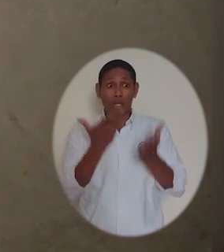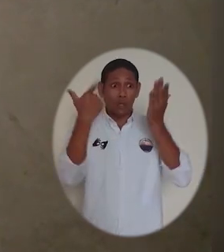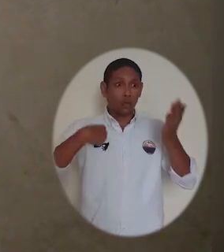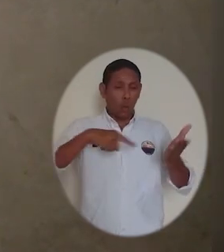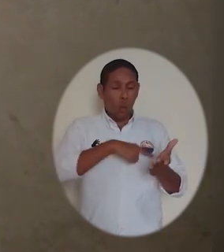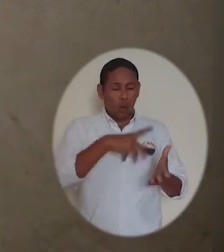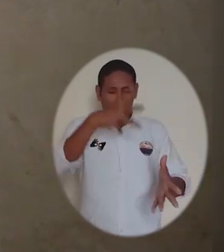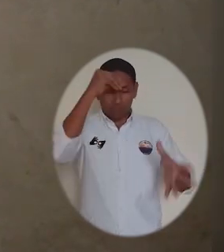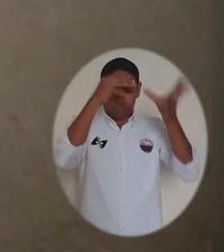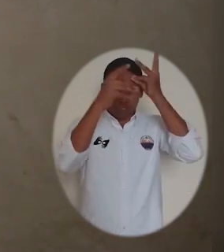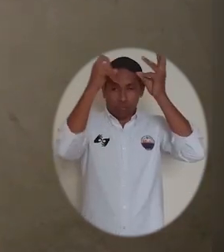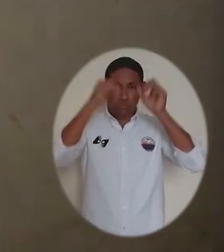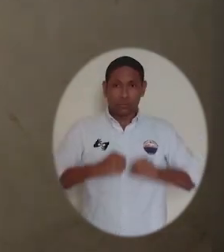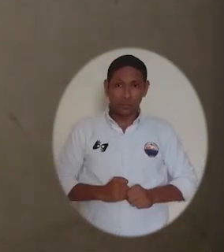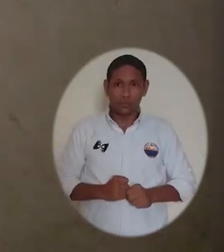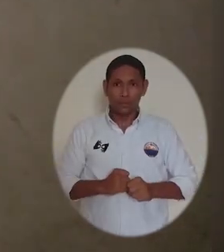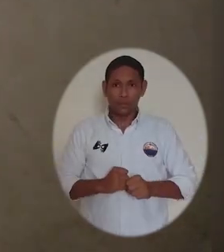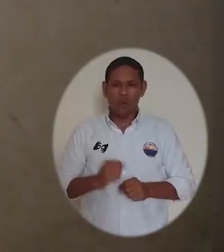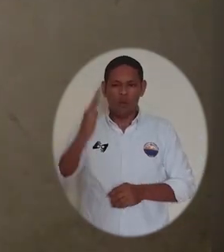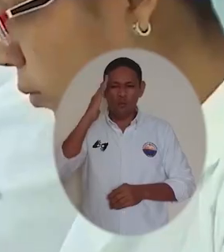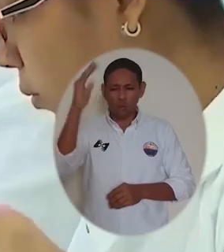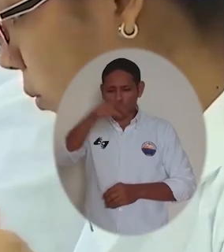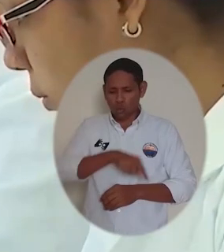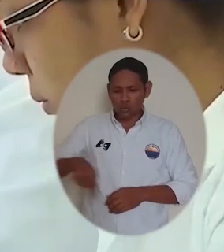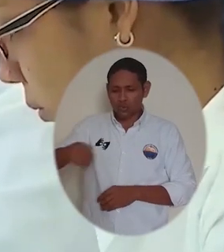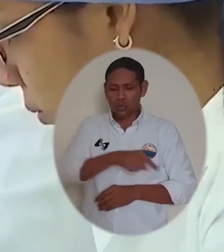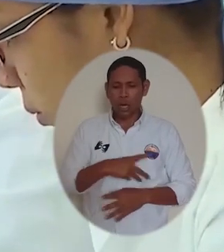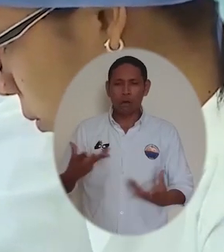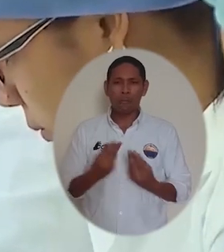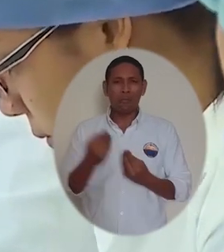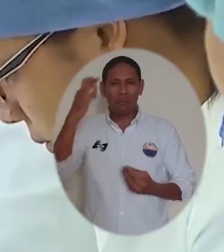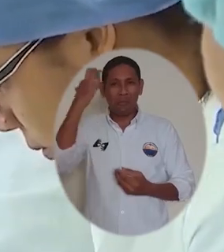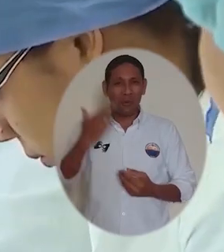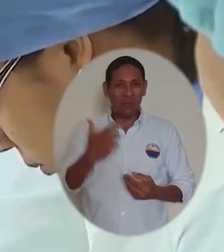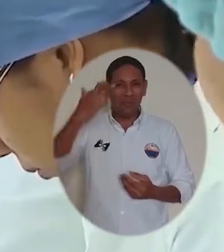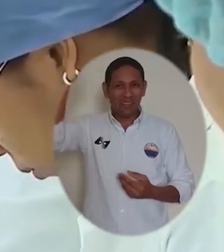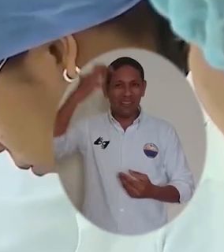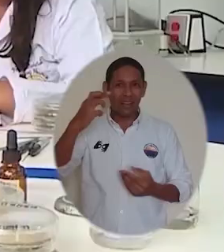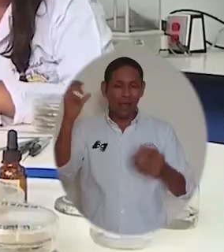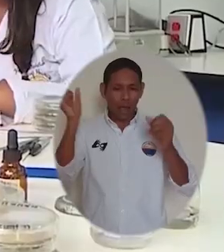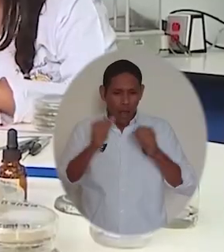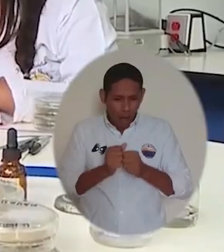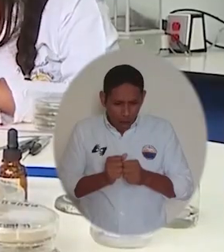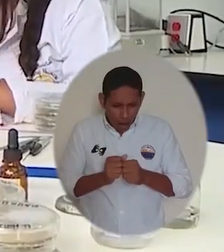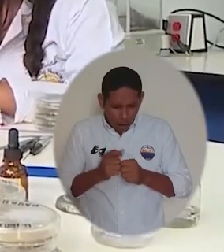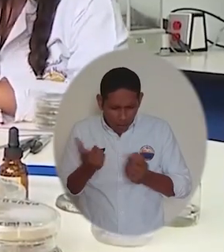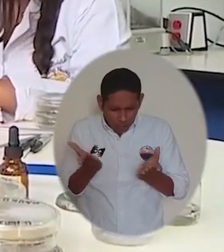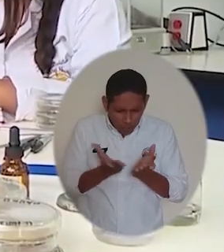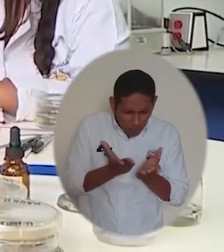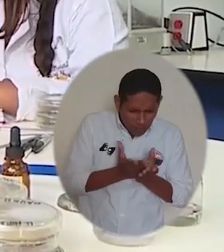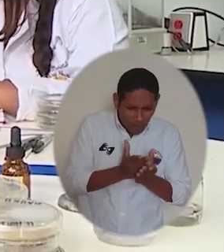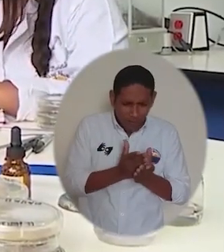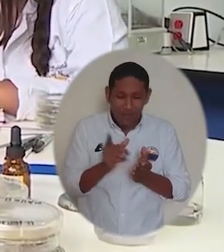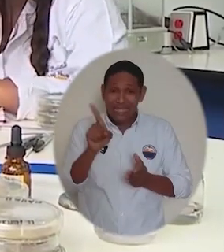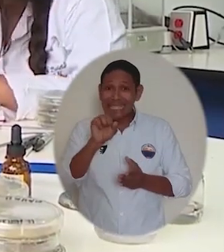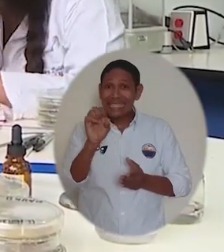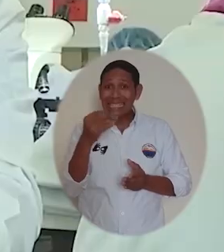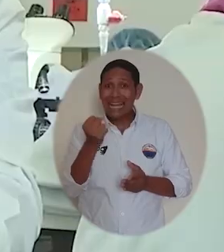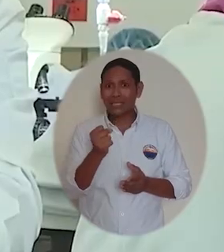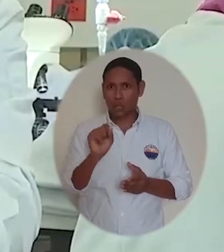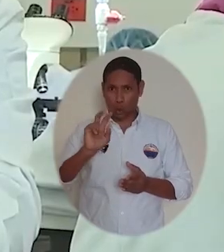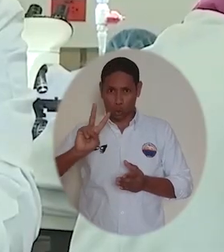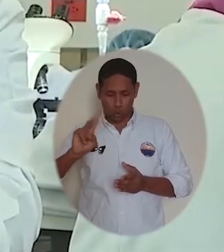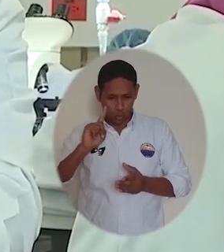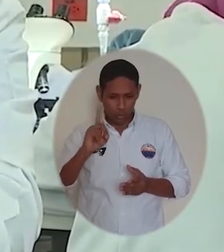los estudiantes son los más beneficiados en esto. Los futuros profesionales tendrán todas las herramientas para estudiar no solo el nuevo SARS